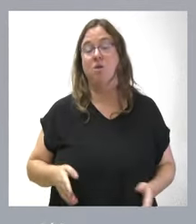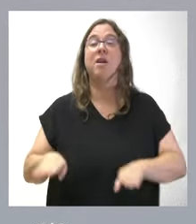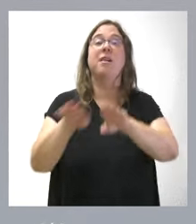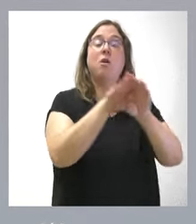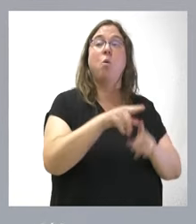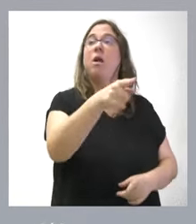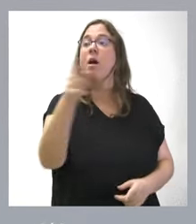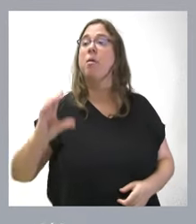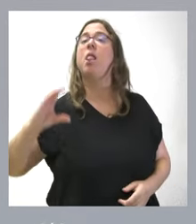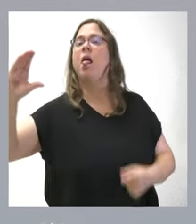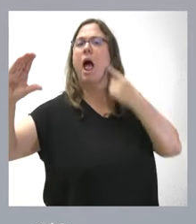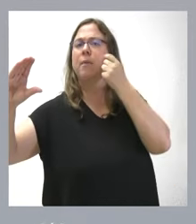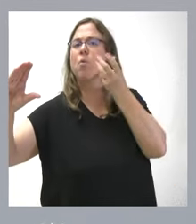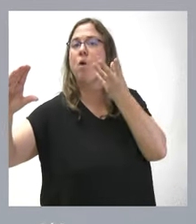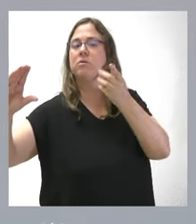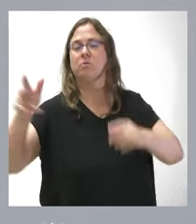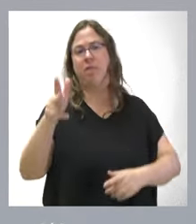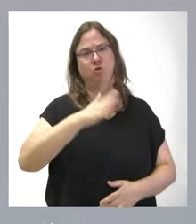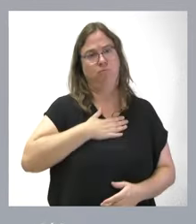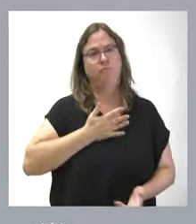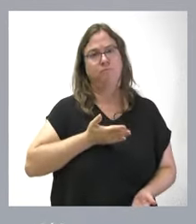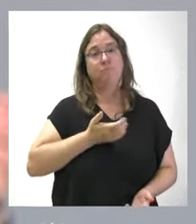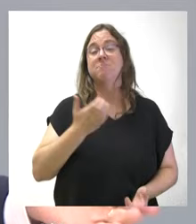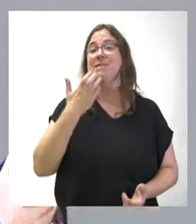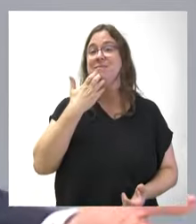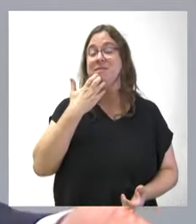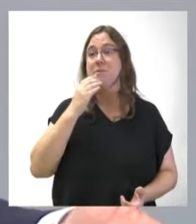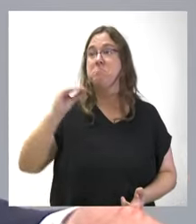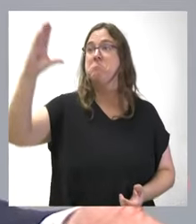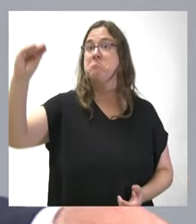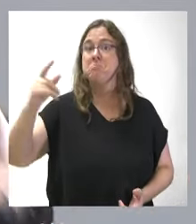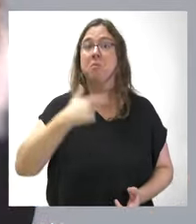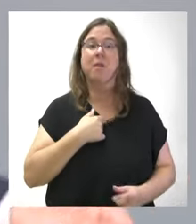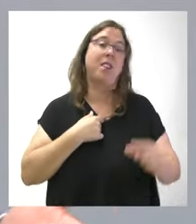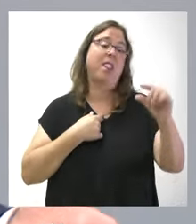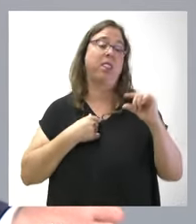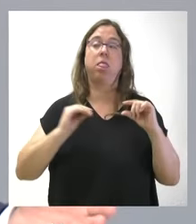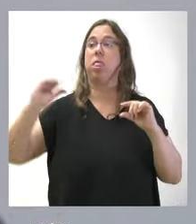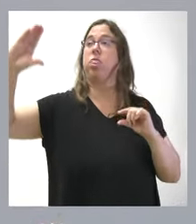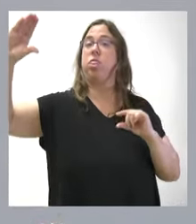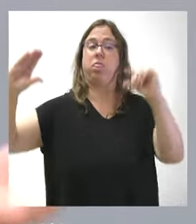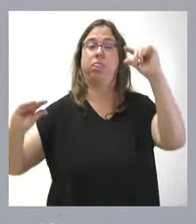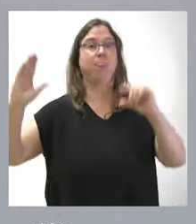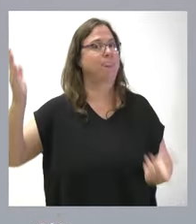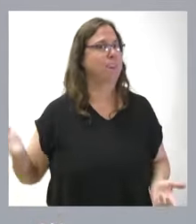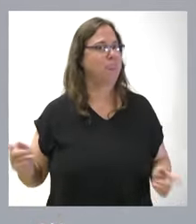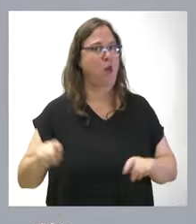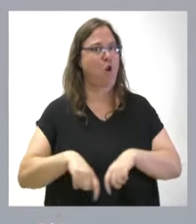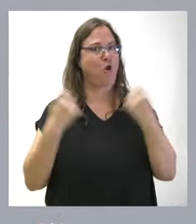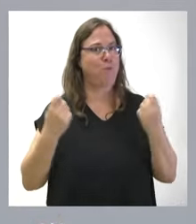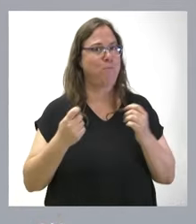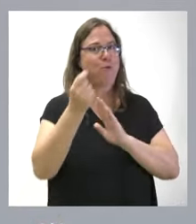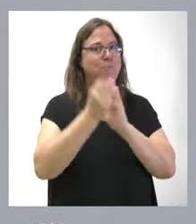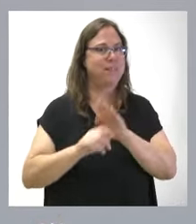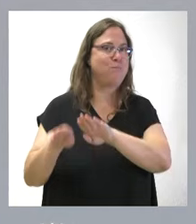a los demás para saber qué nos tiene que corresponder a nosotros, porque si no a nosotros pueden darse unas cifras y a los demás otras distintas y romperse un principio claro de